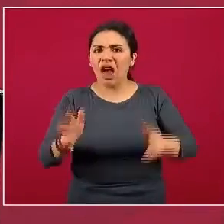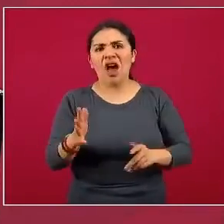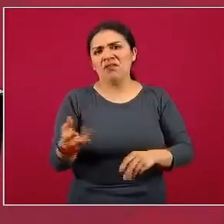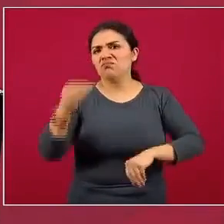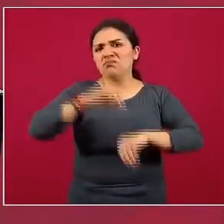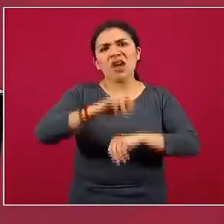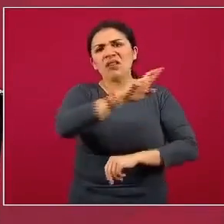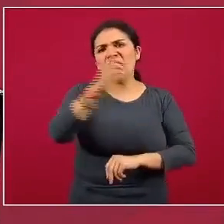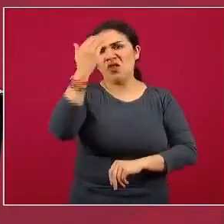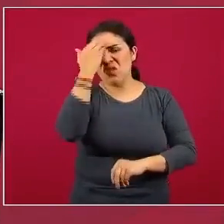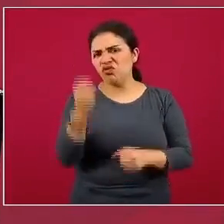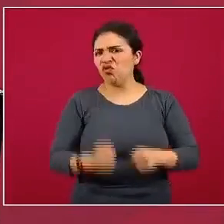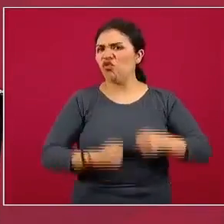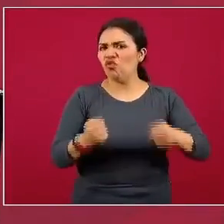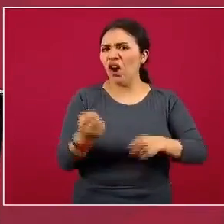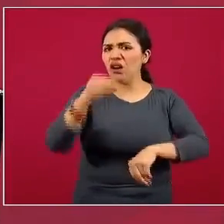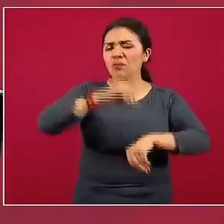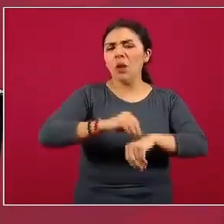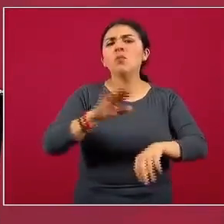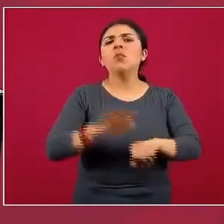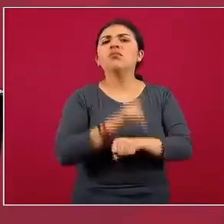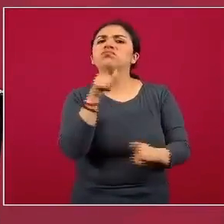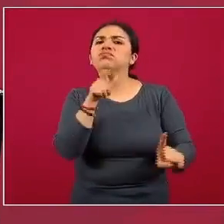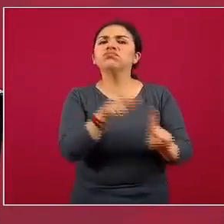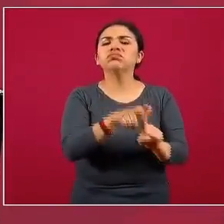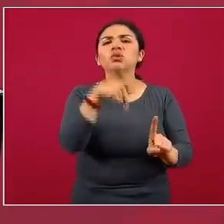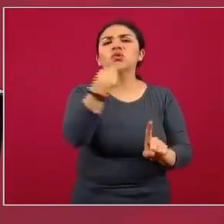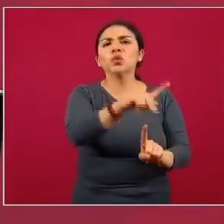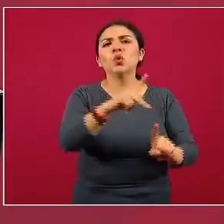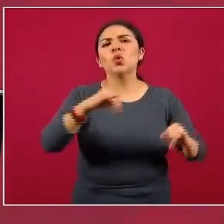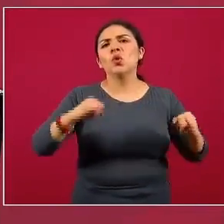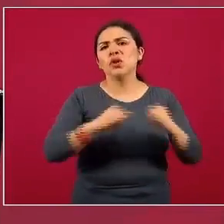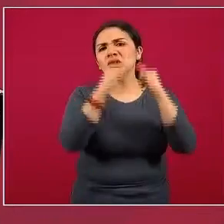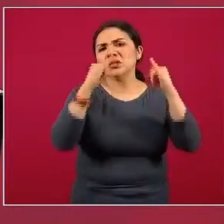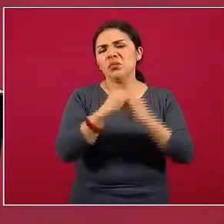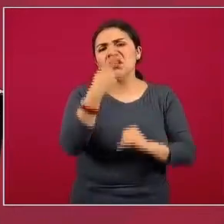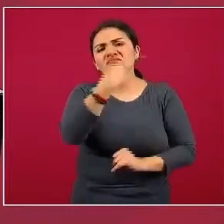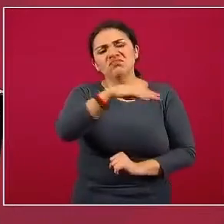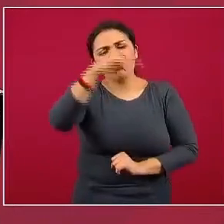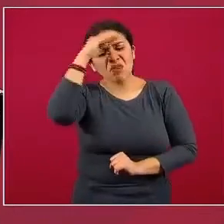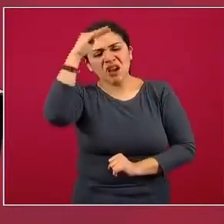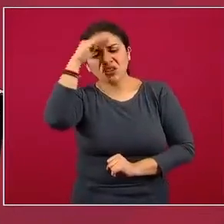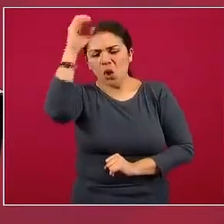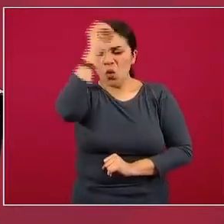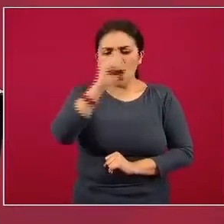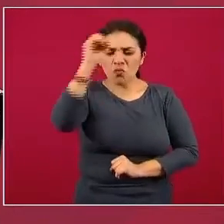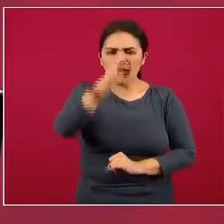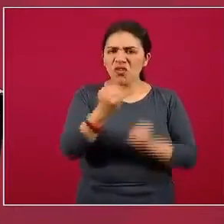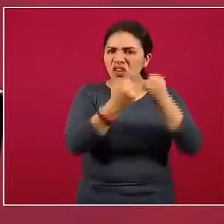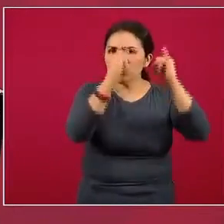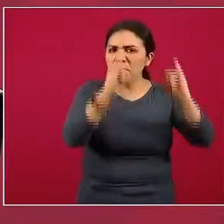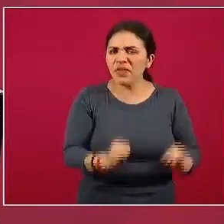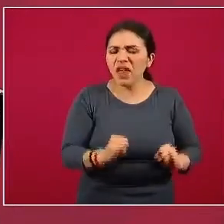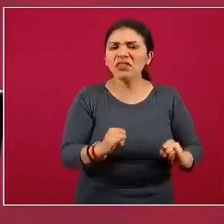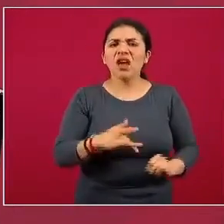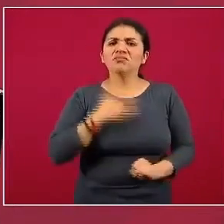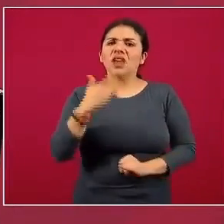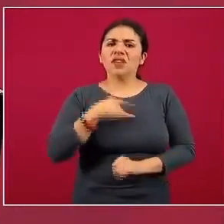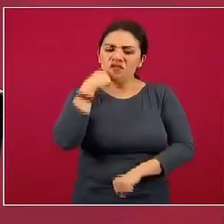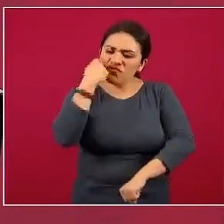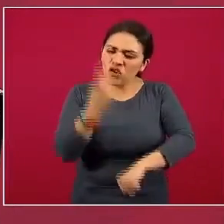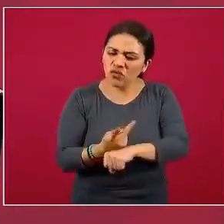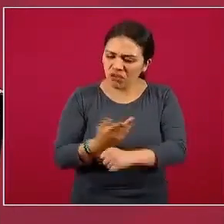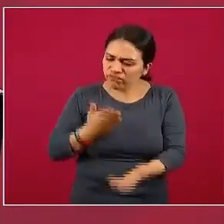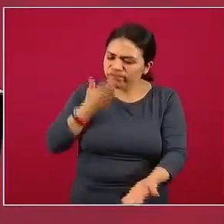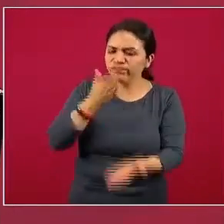prestigio muy consolidado por su independencia de criterio, su involucramiento en